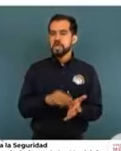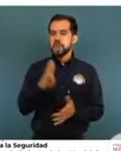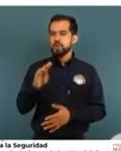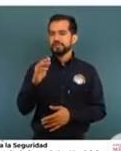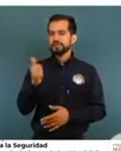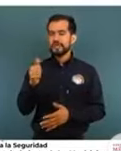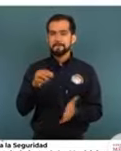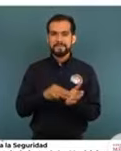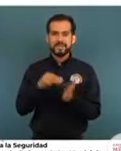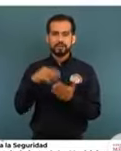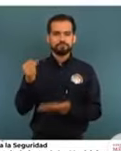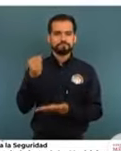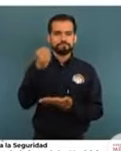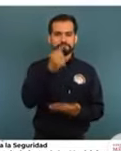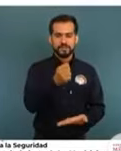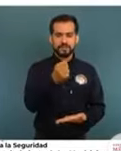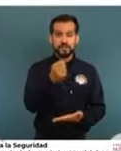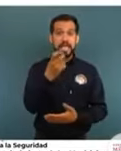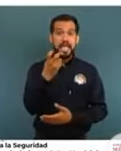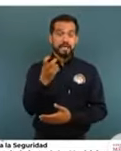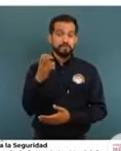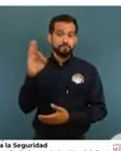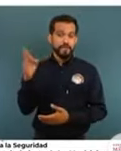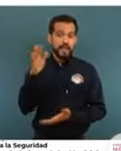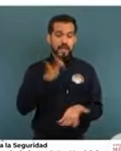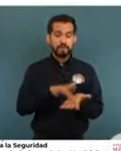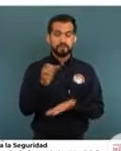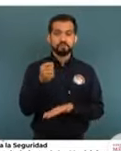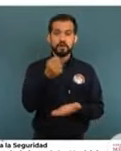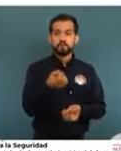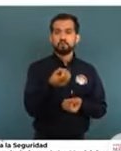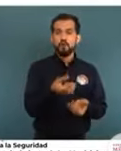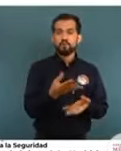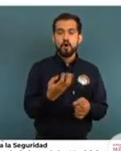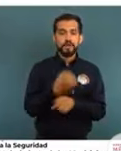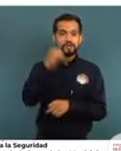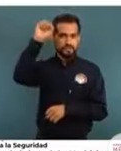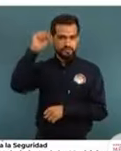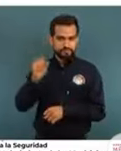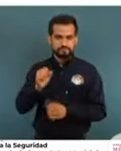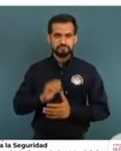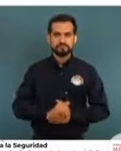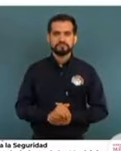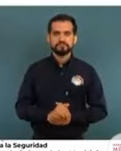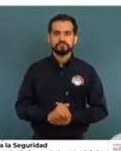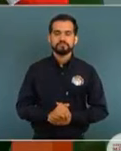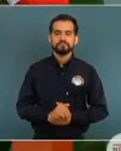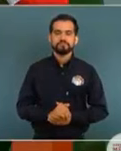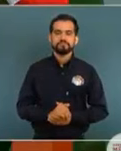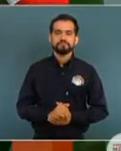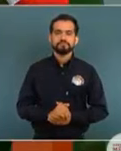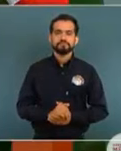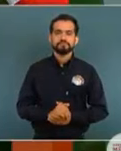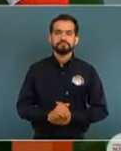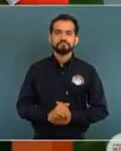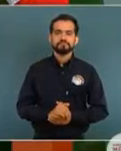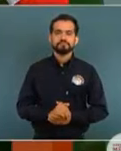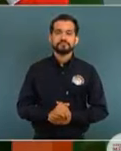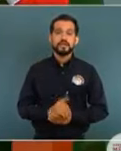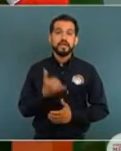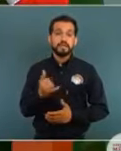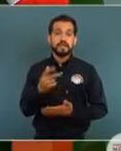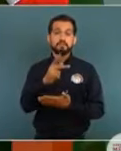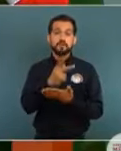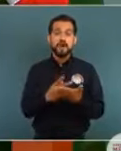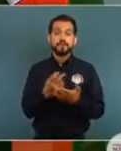.096 millones de pesos que se asignan al estado por parte del gobierno federal. En